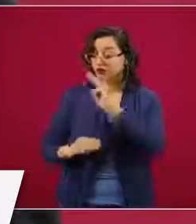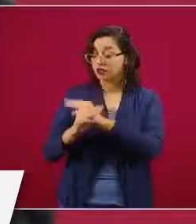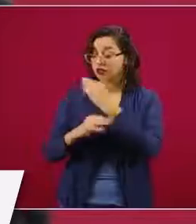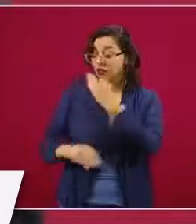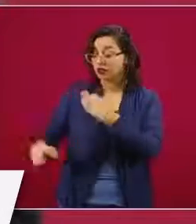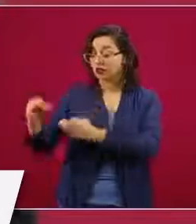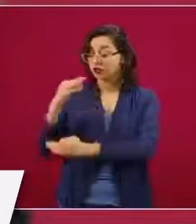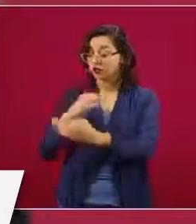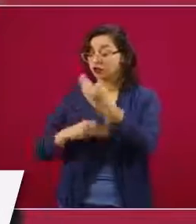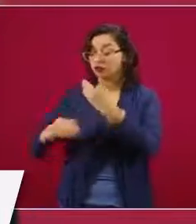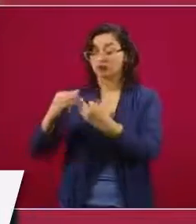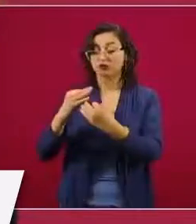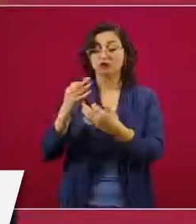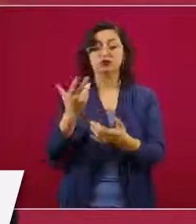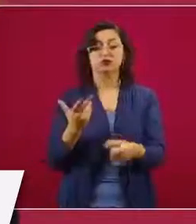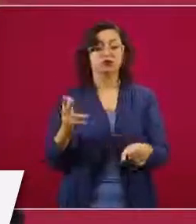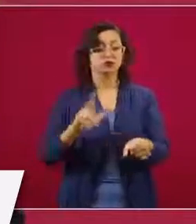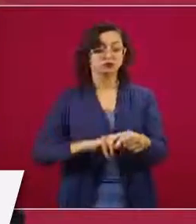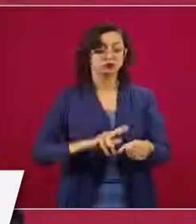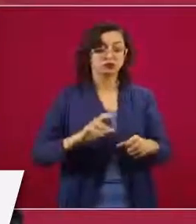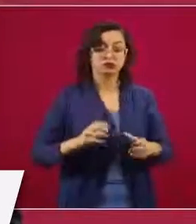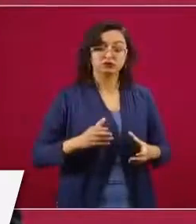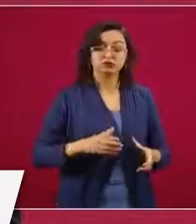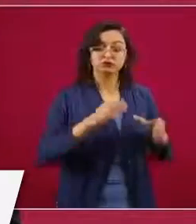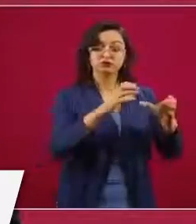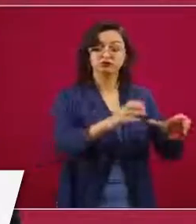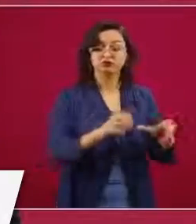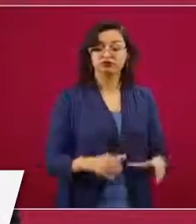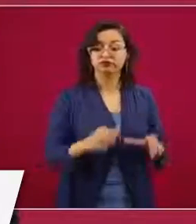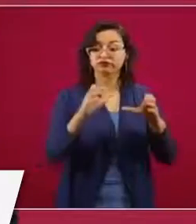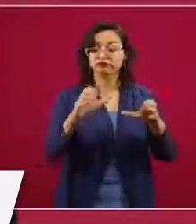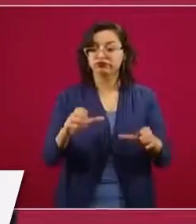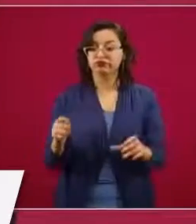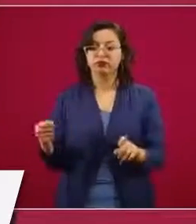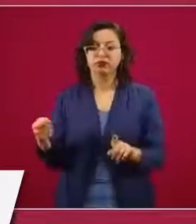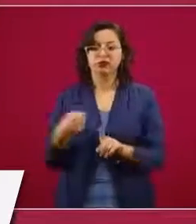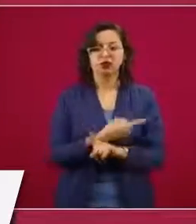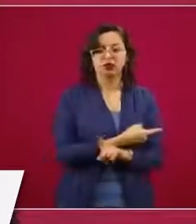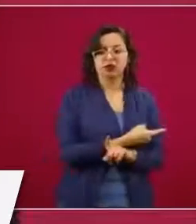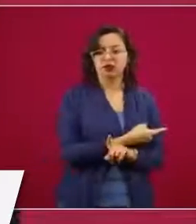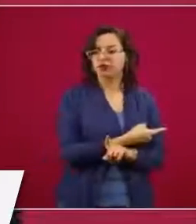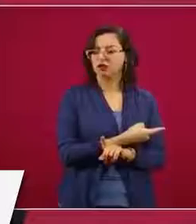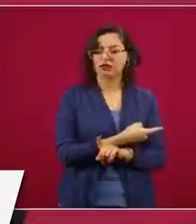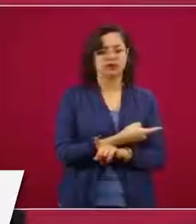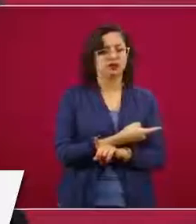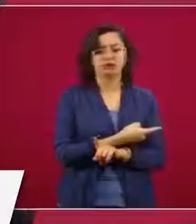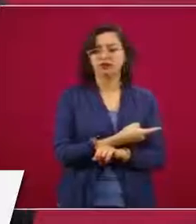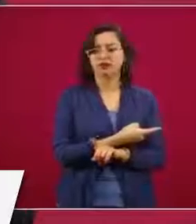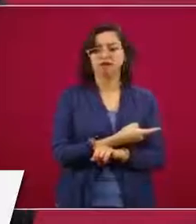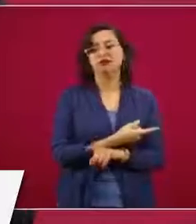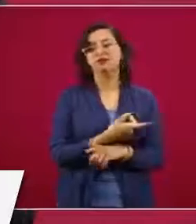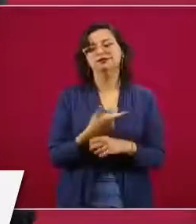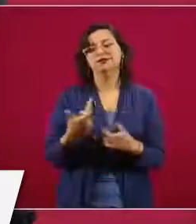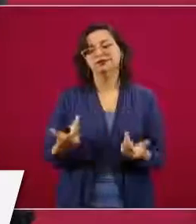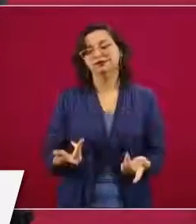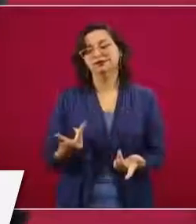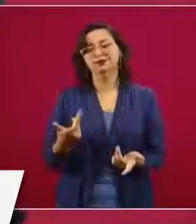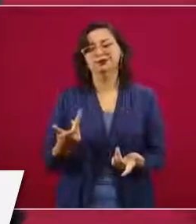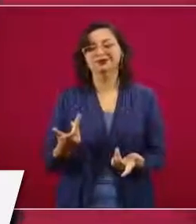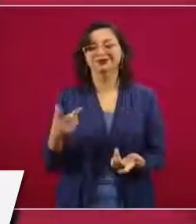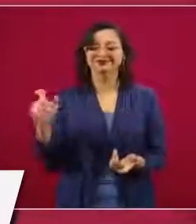hospitales y que no haya desvíos, que no se repitan las historias